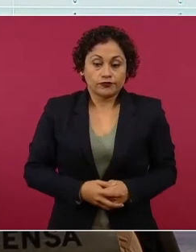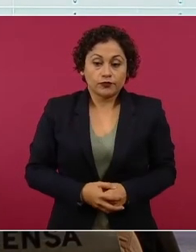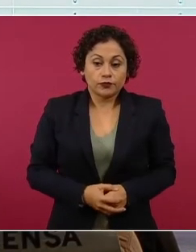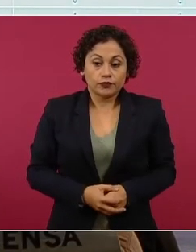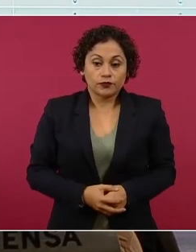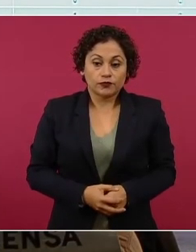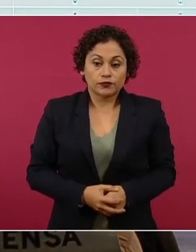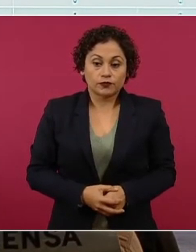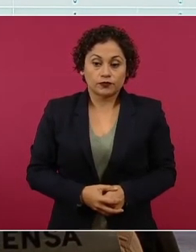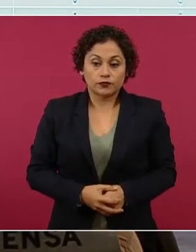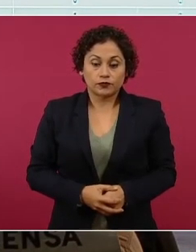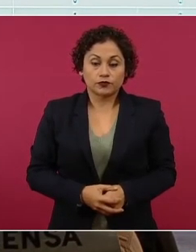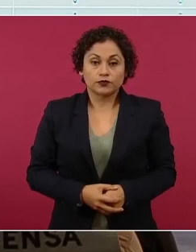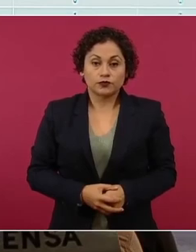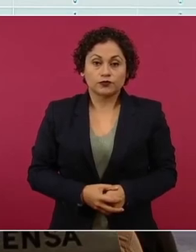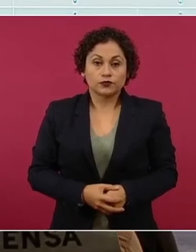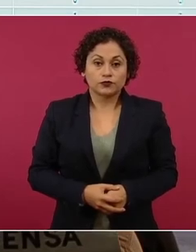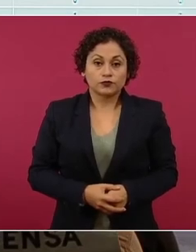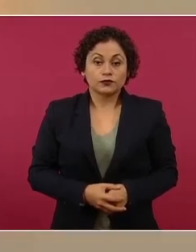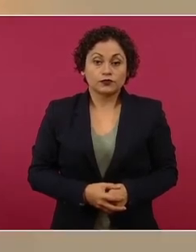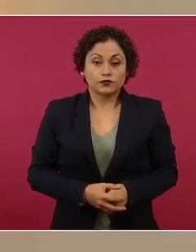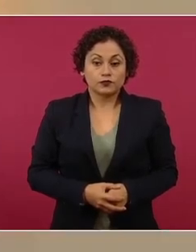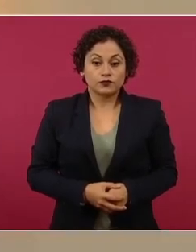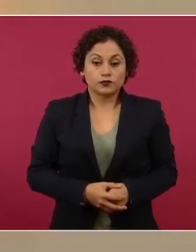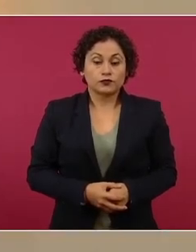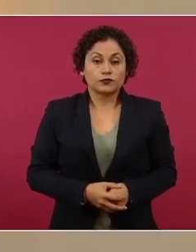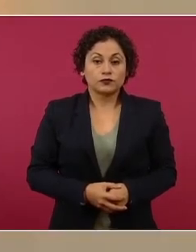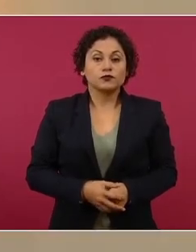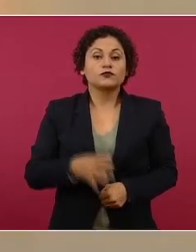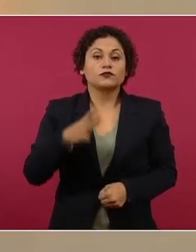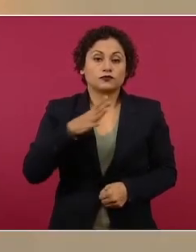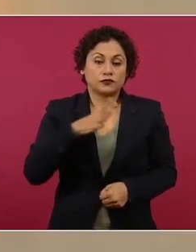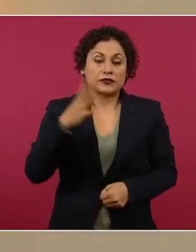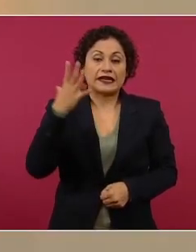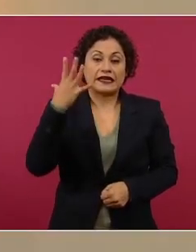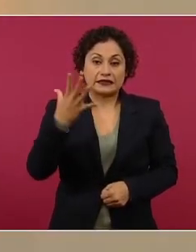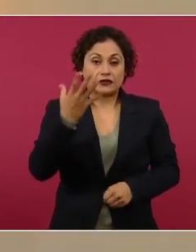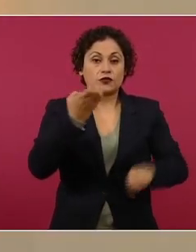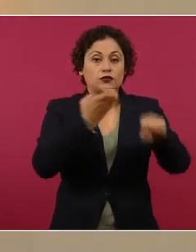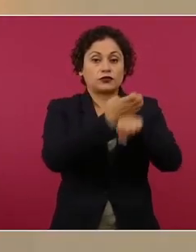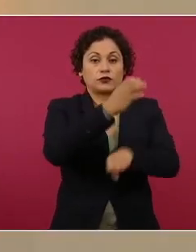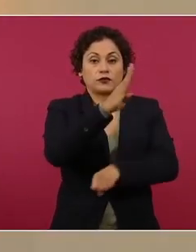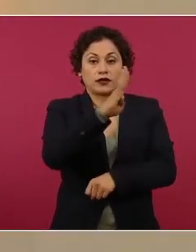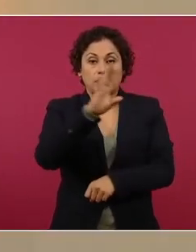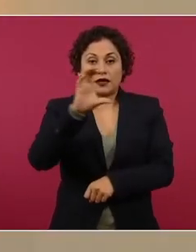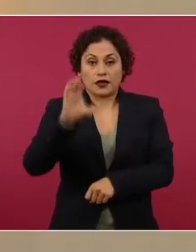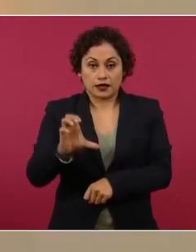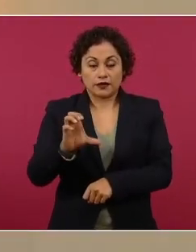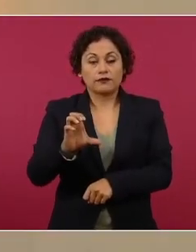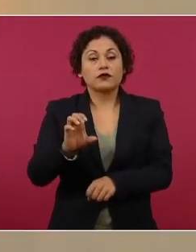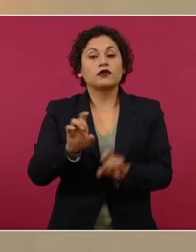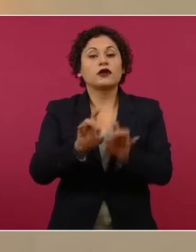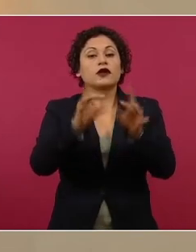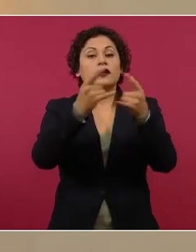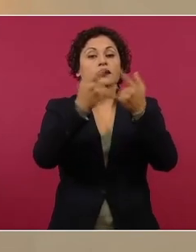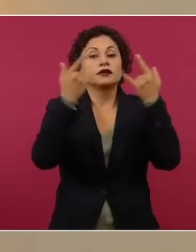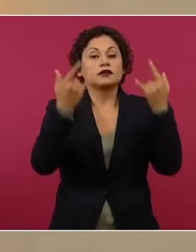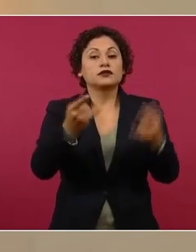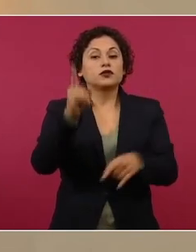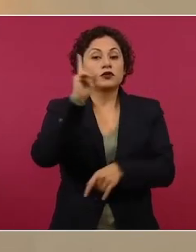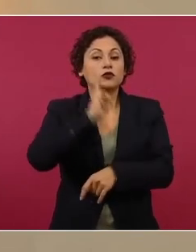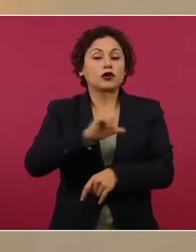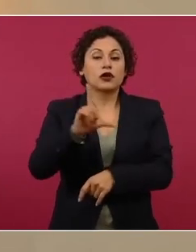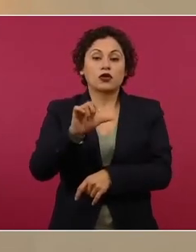Las cinco en Baja California por el evento de Lourdes Maldonado, que fue asesinada